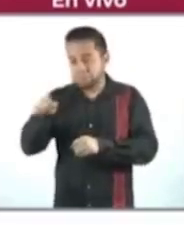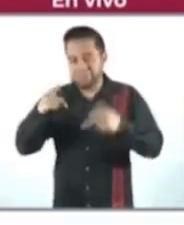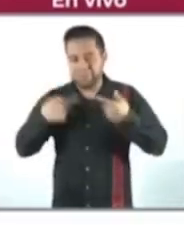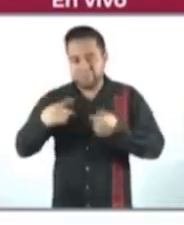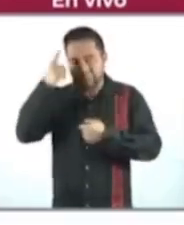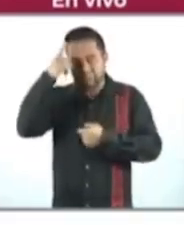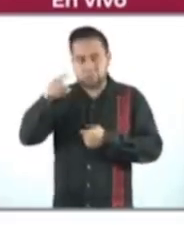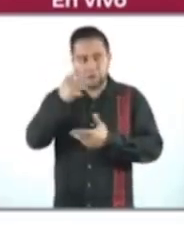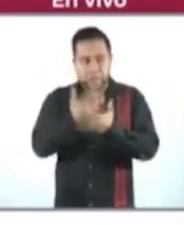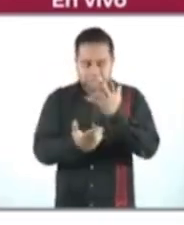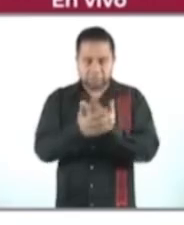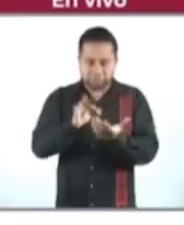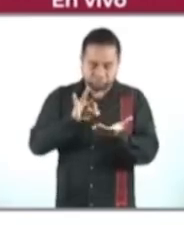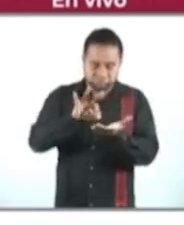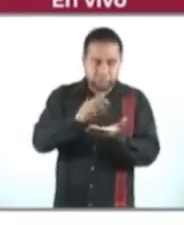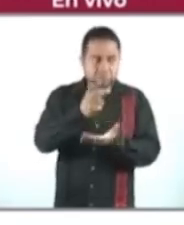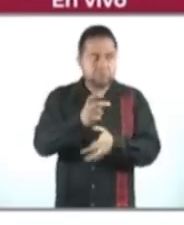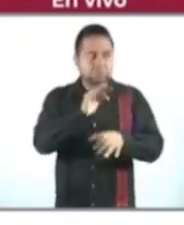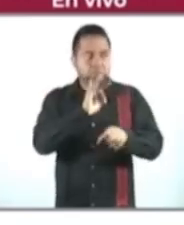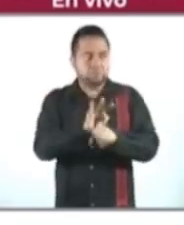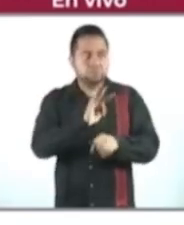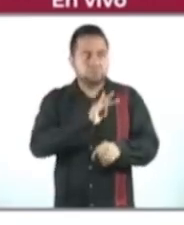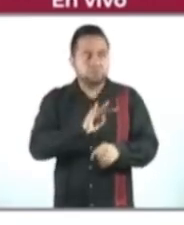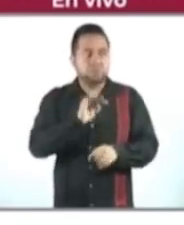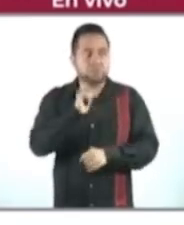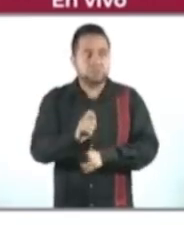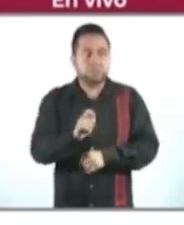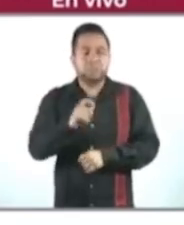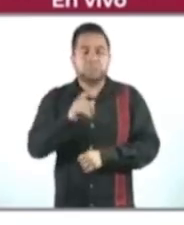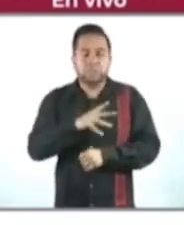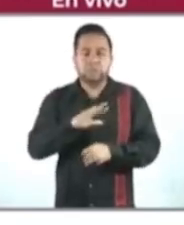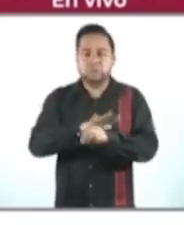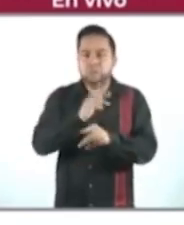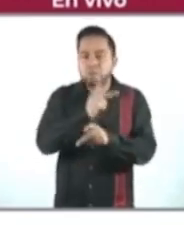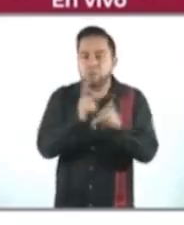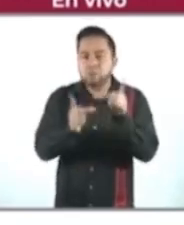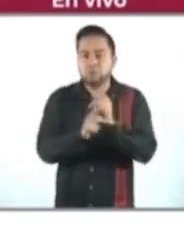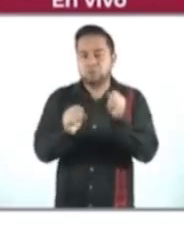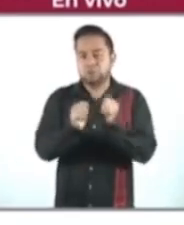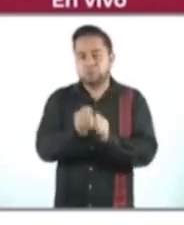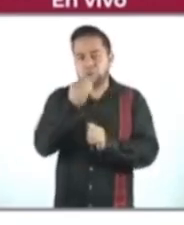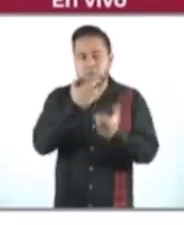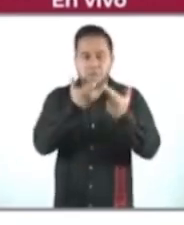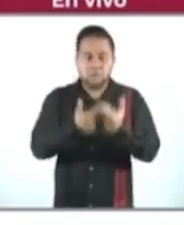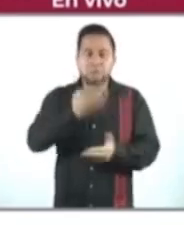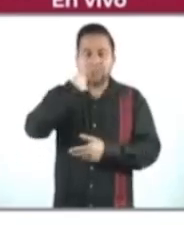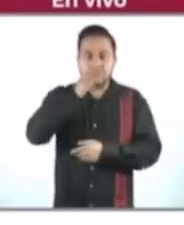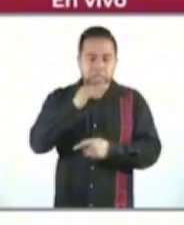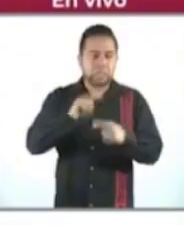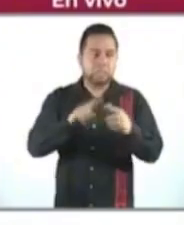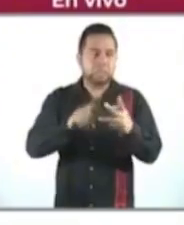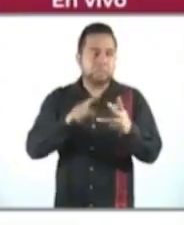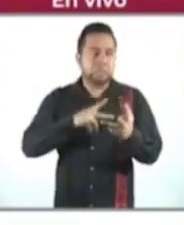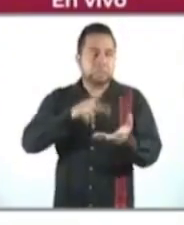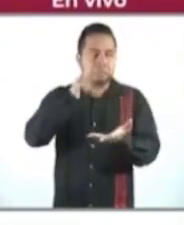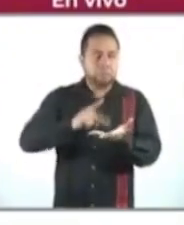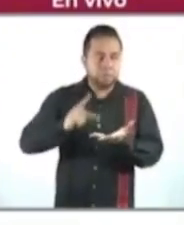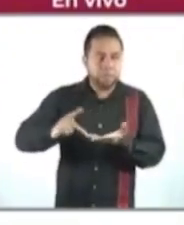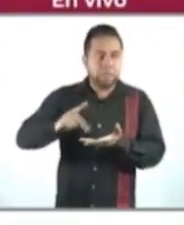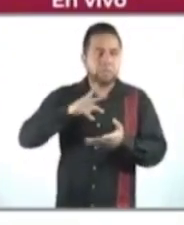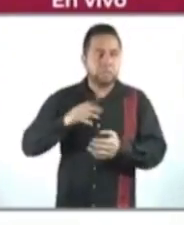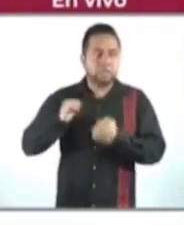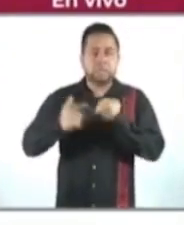las germinan. Y con esto garantizar que haya producción de alimentos, que haya maíz, que haya papaya, que haya